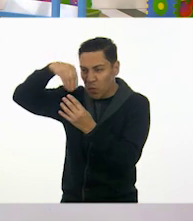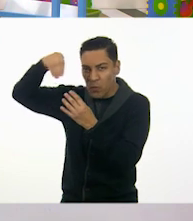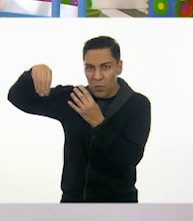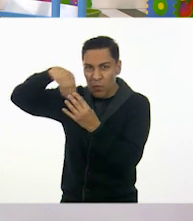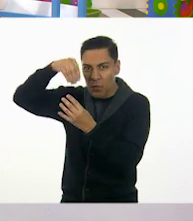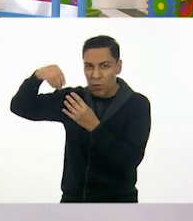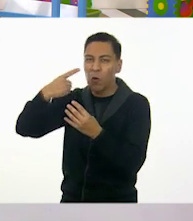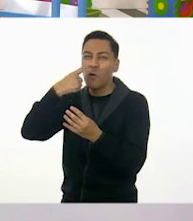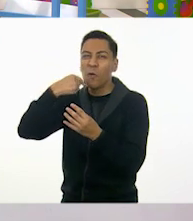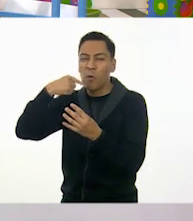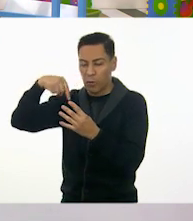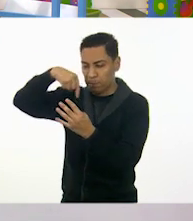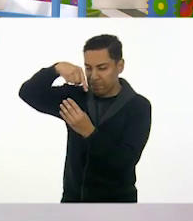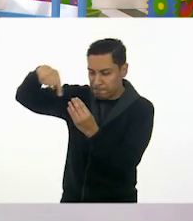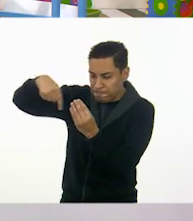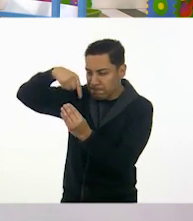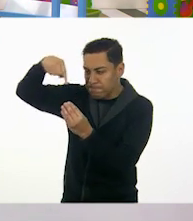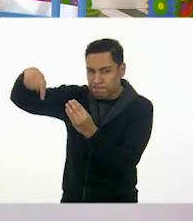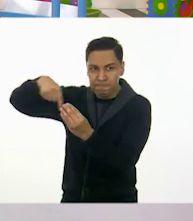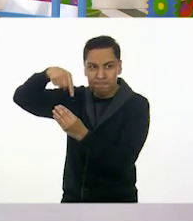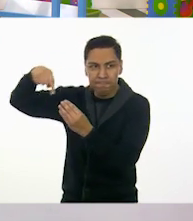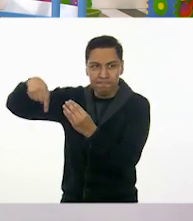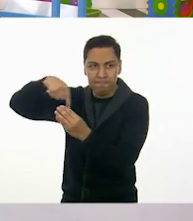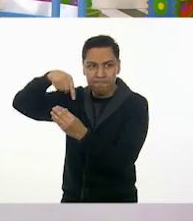Vamos a ponerle un poquito de rojo.